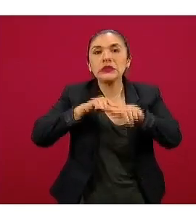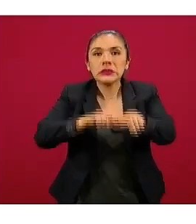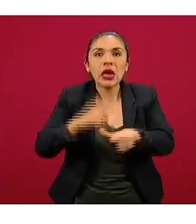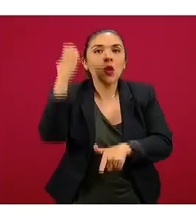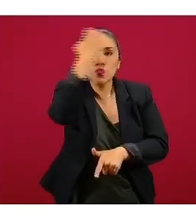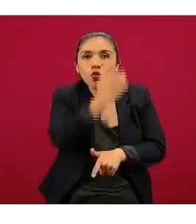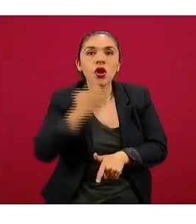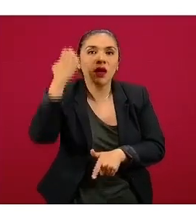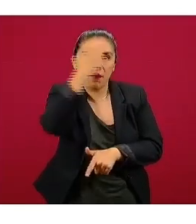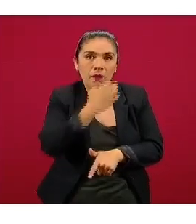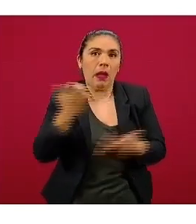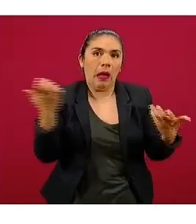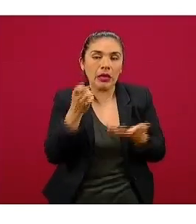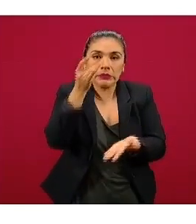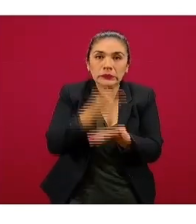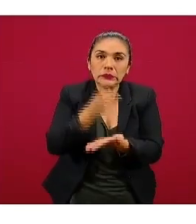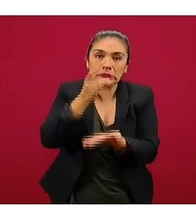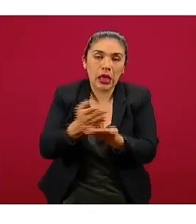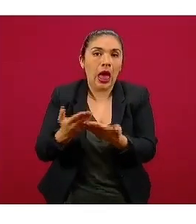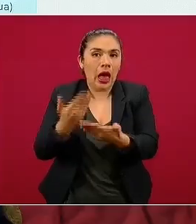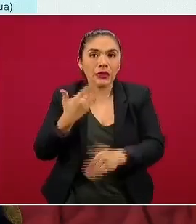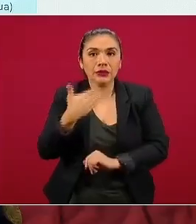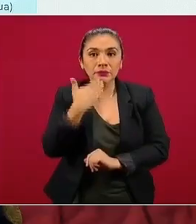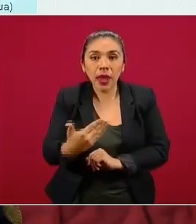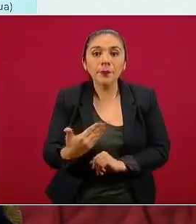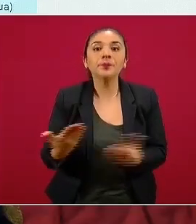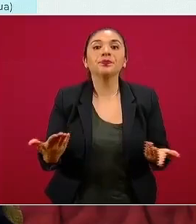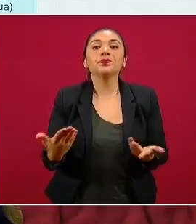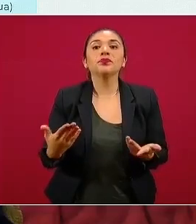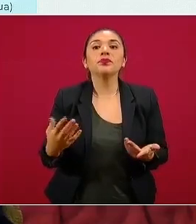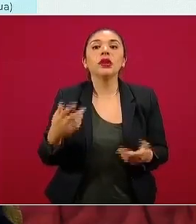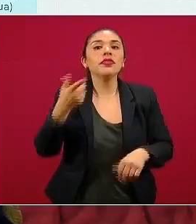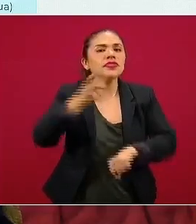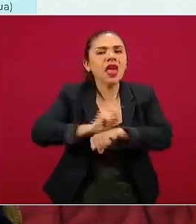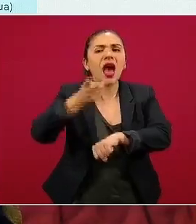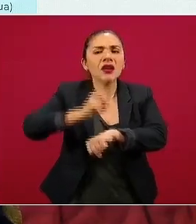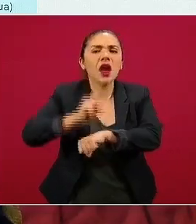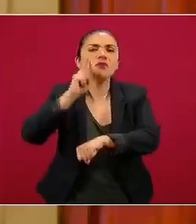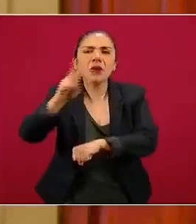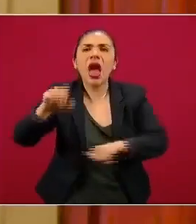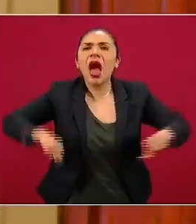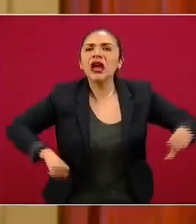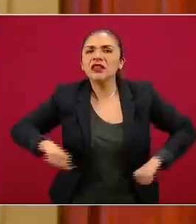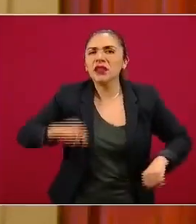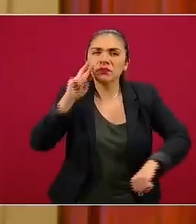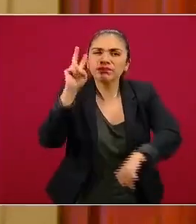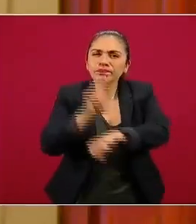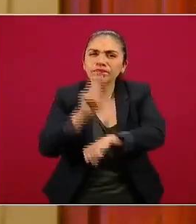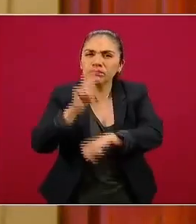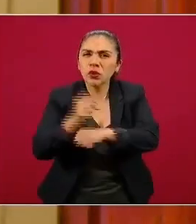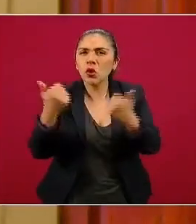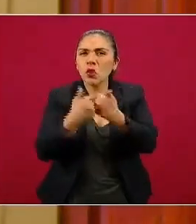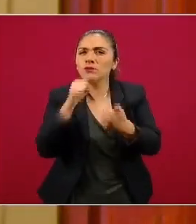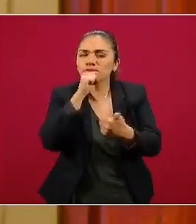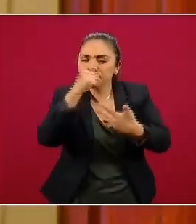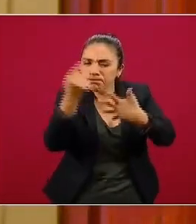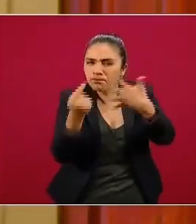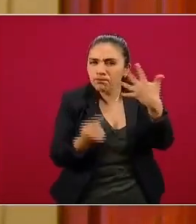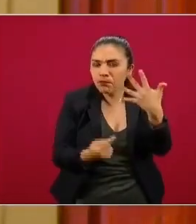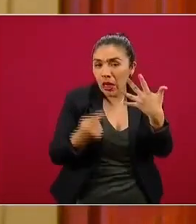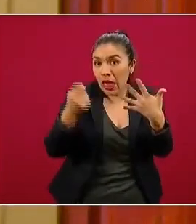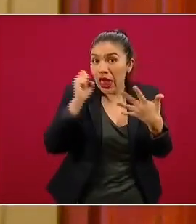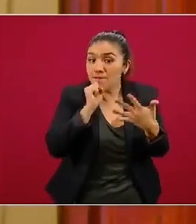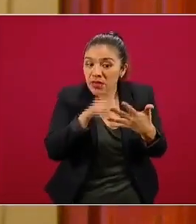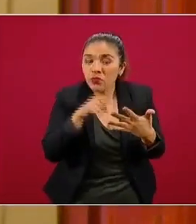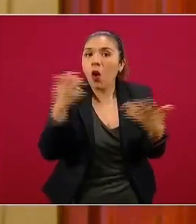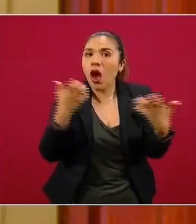realizando el diagnóstico adecuado. El monitoreo diario de la actividad a través de la identificación de estos indicadores y cómo los mismos